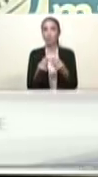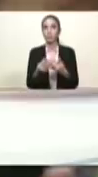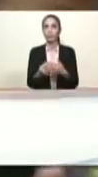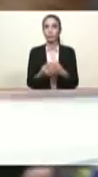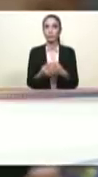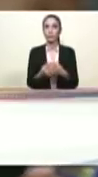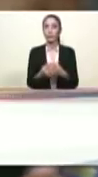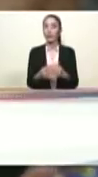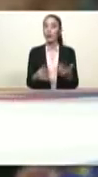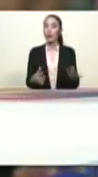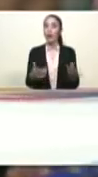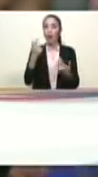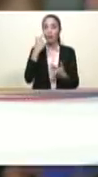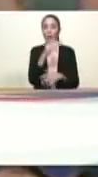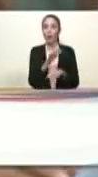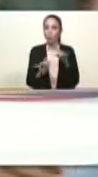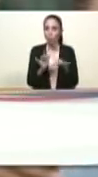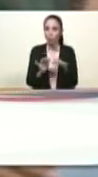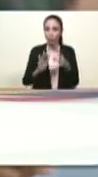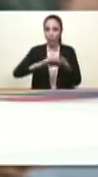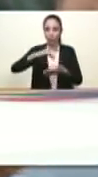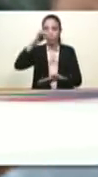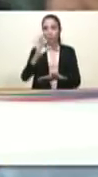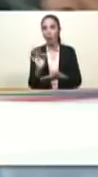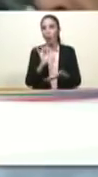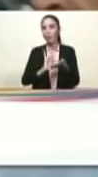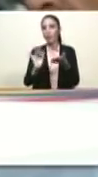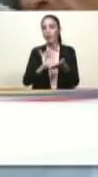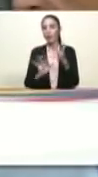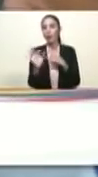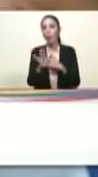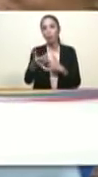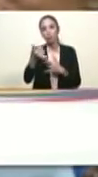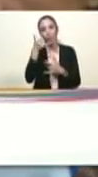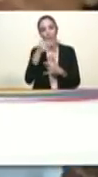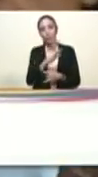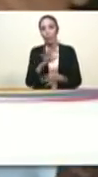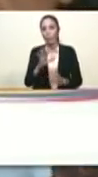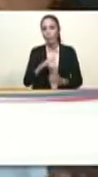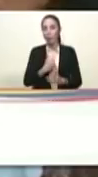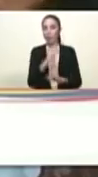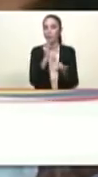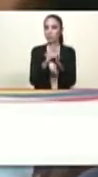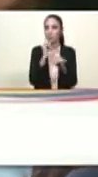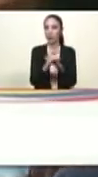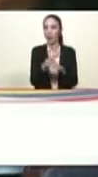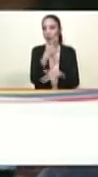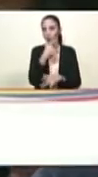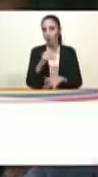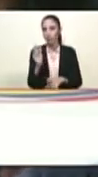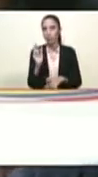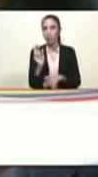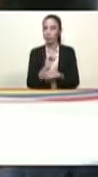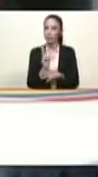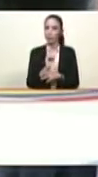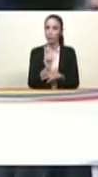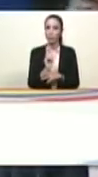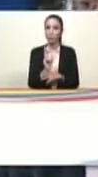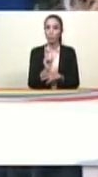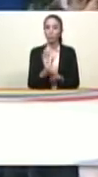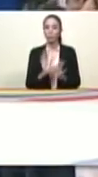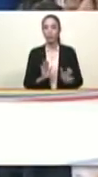buscar una computadora, una tableta o un teléfono que tenga acceso a internet y va a buscar